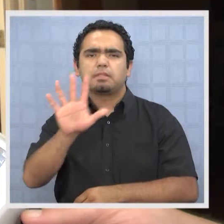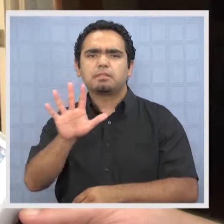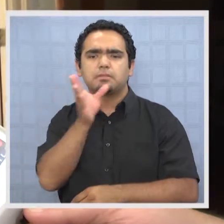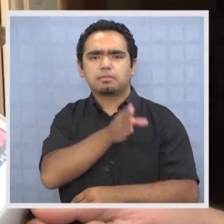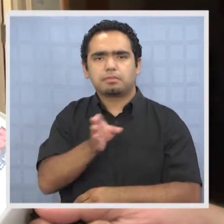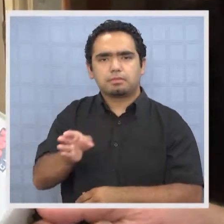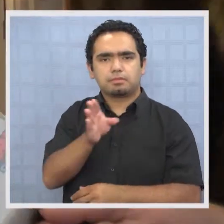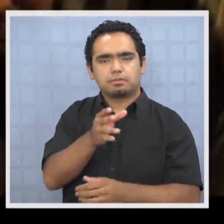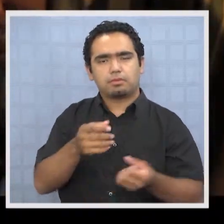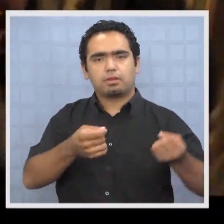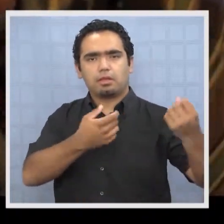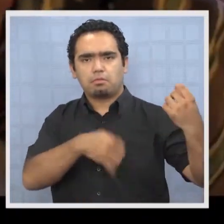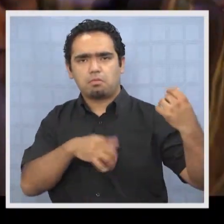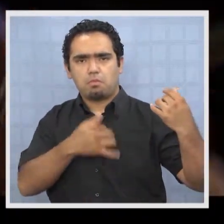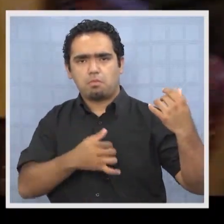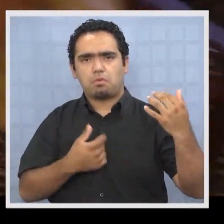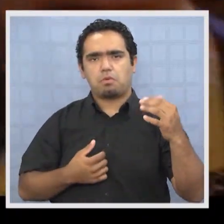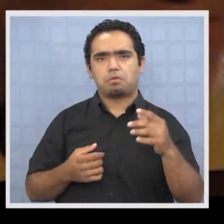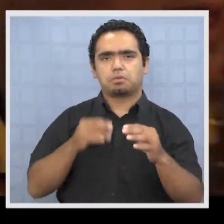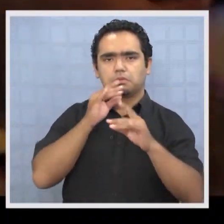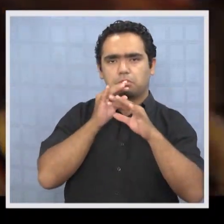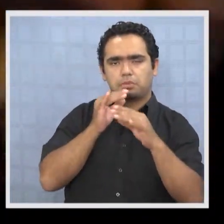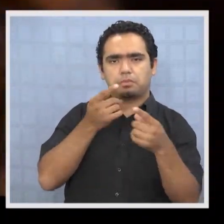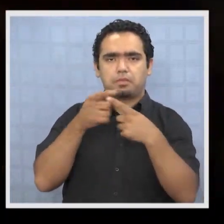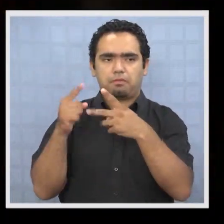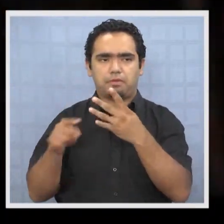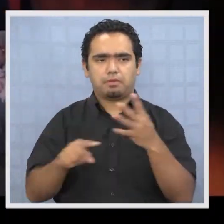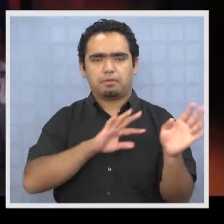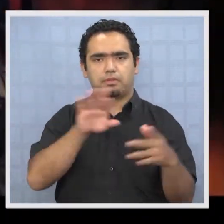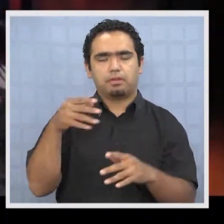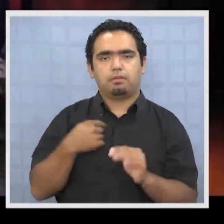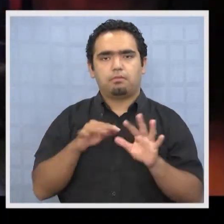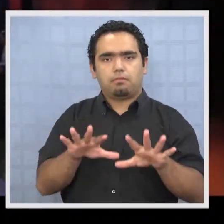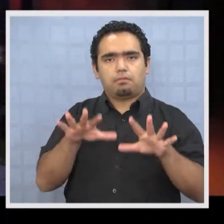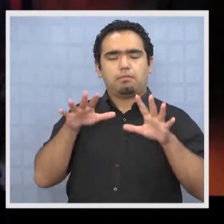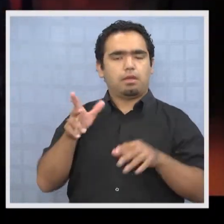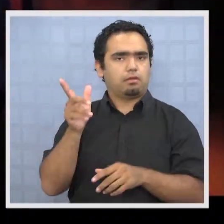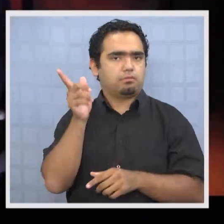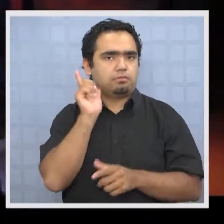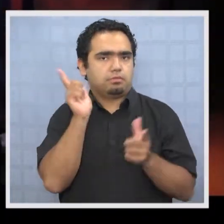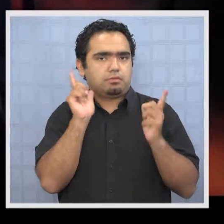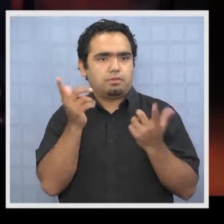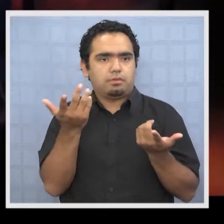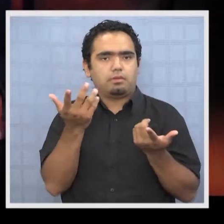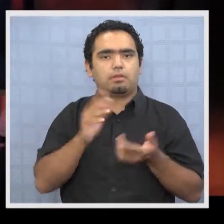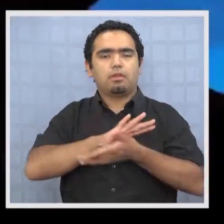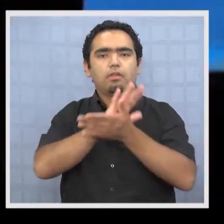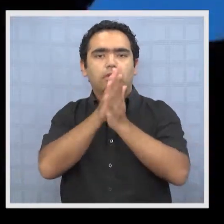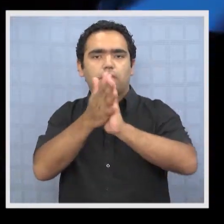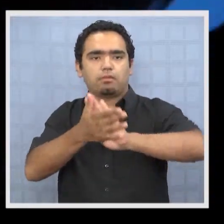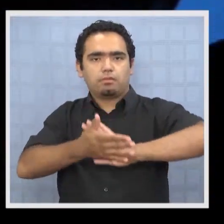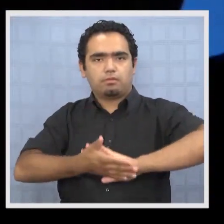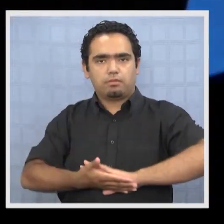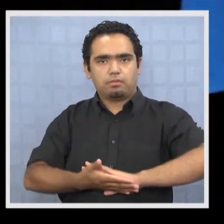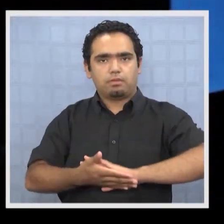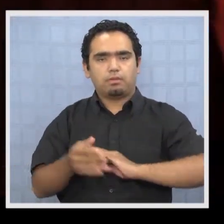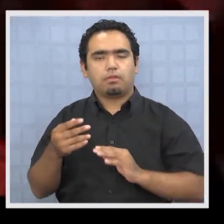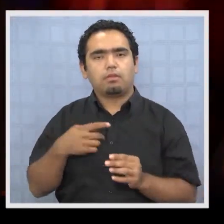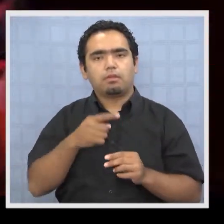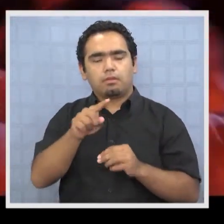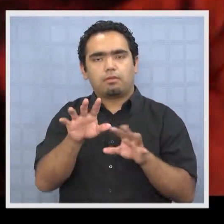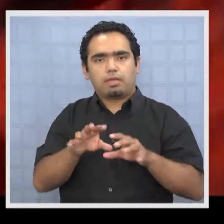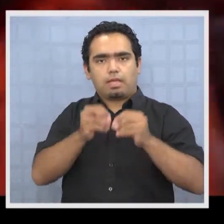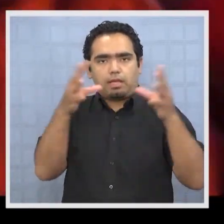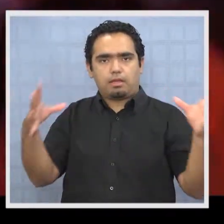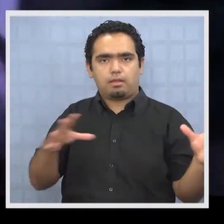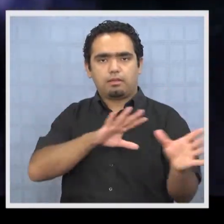músicos, creo. Por lo tanto, el impacto, la sonoridad que va a tener la obra es